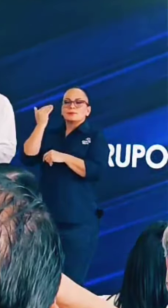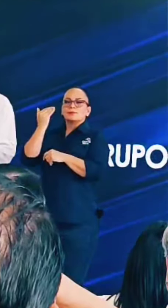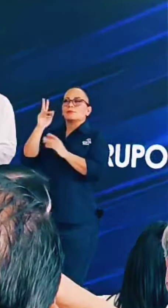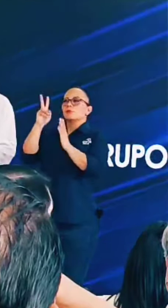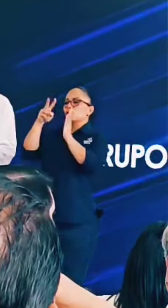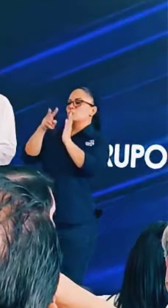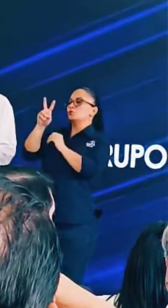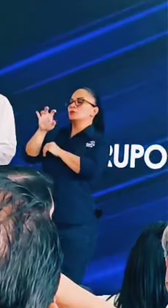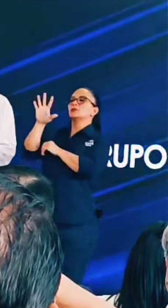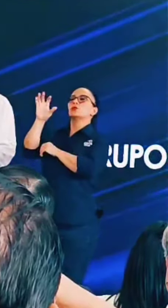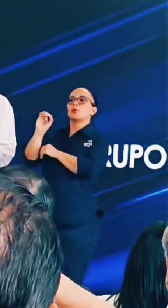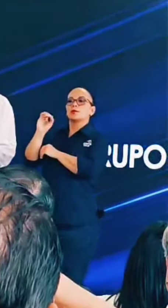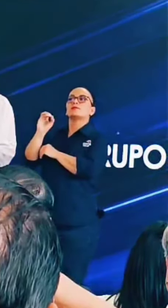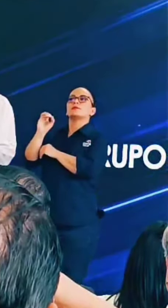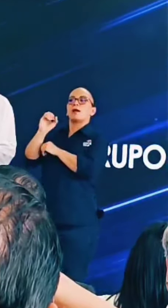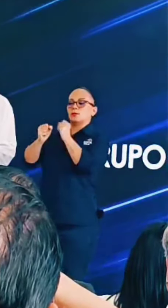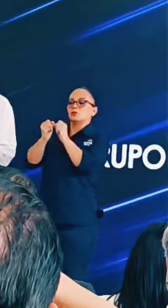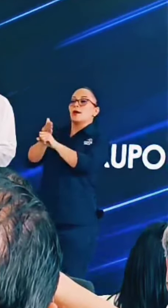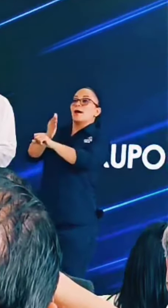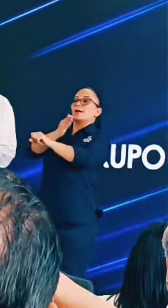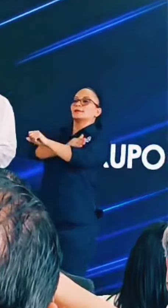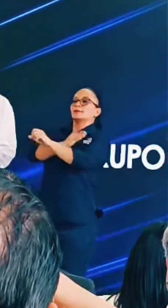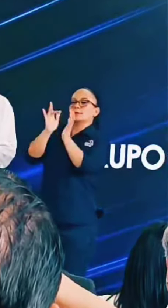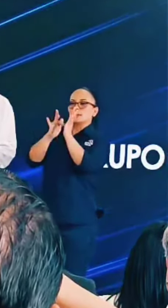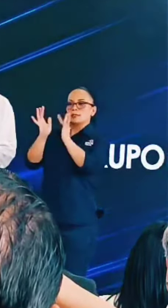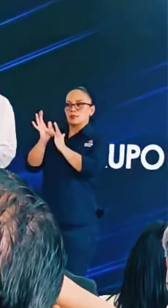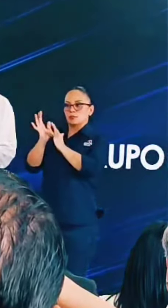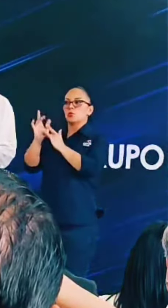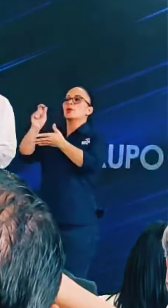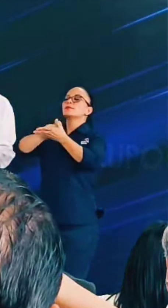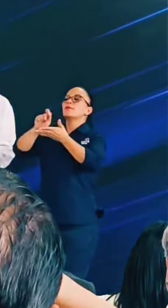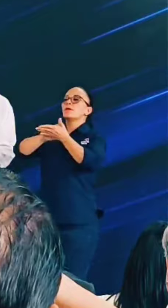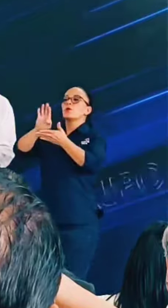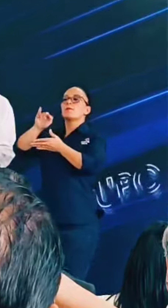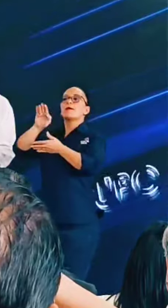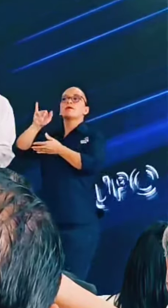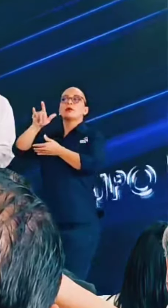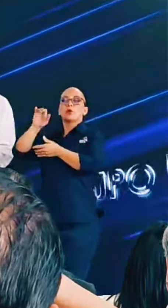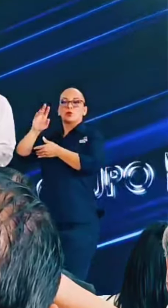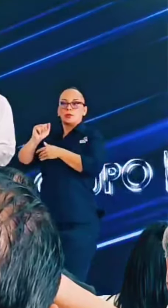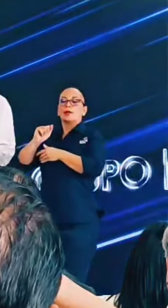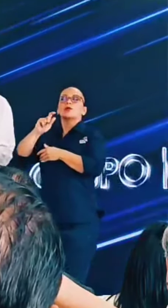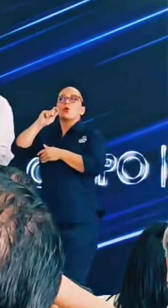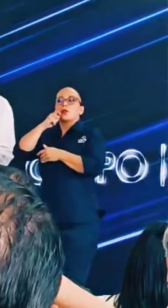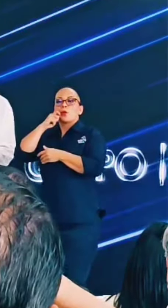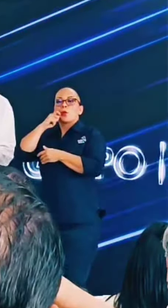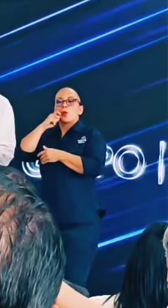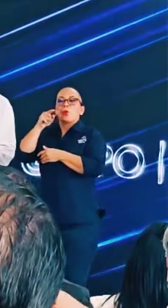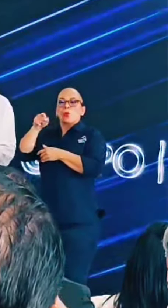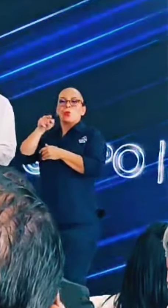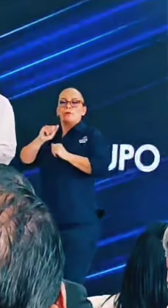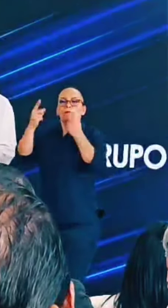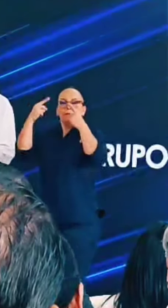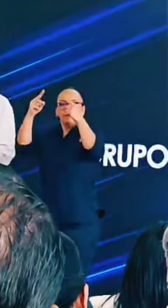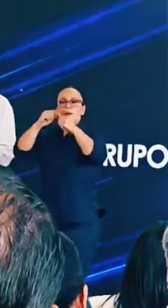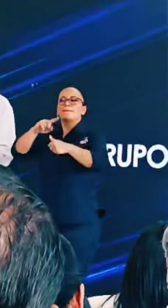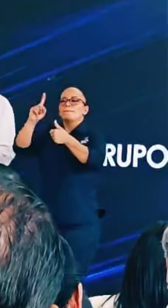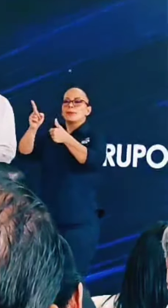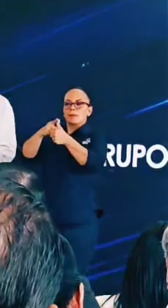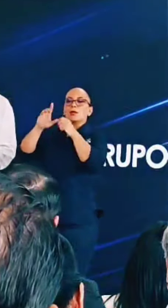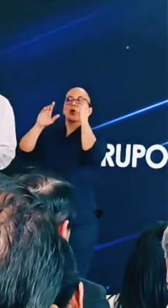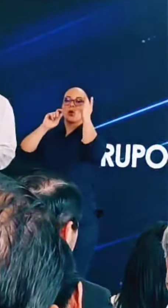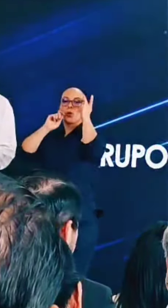2250 a.C. escribieron en Babilonia el código de Hammurabi, el primer